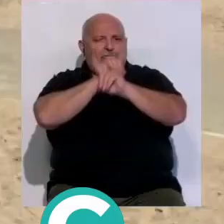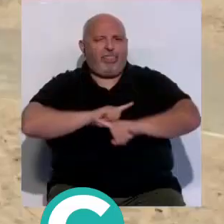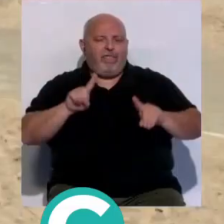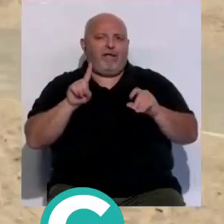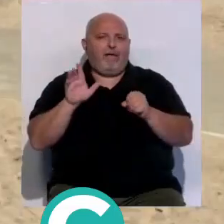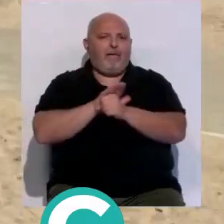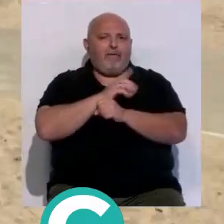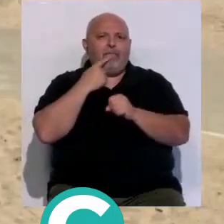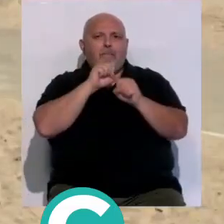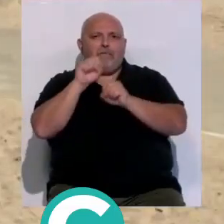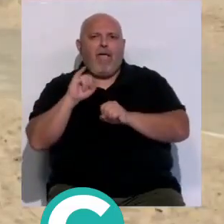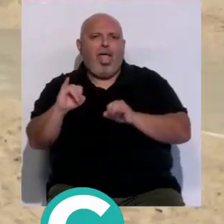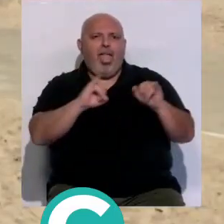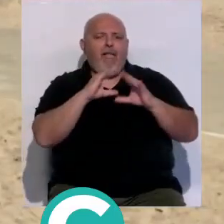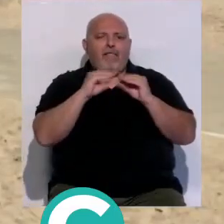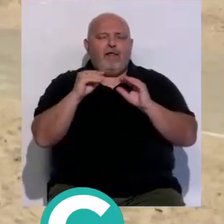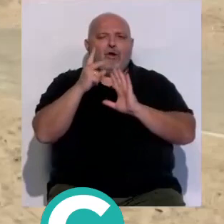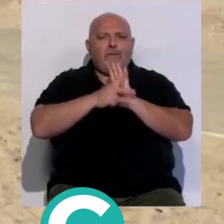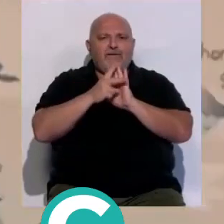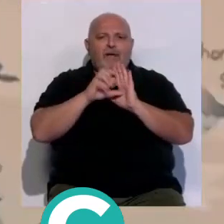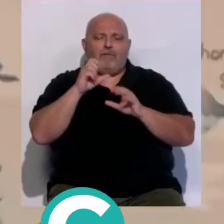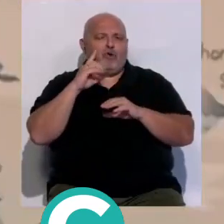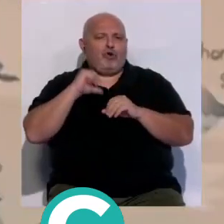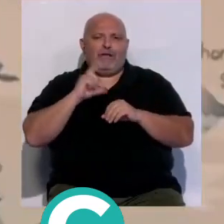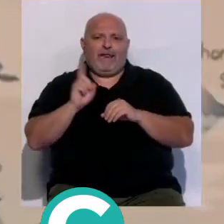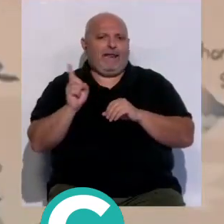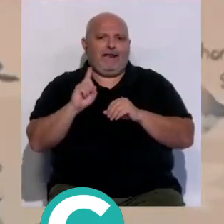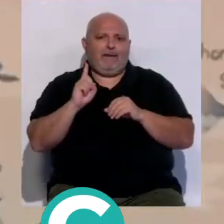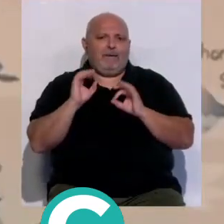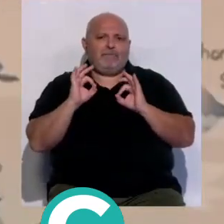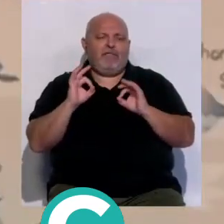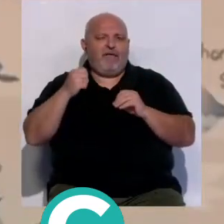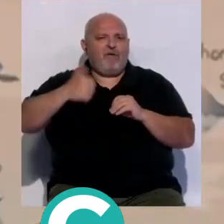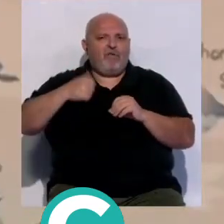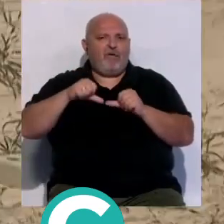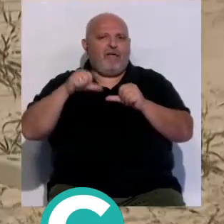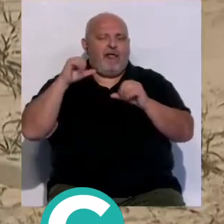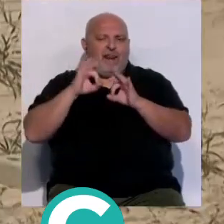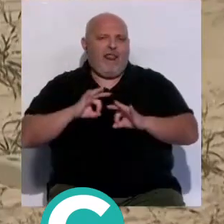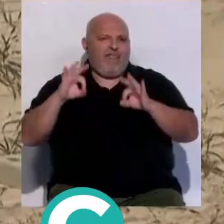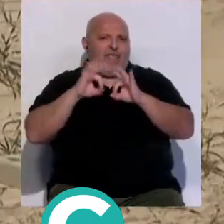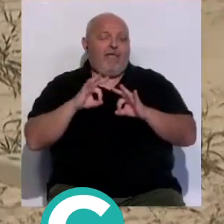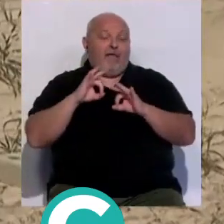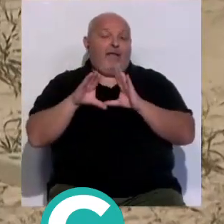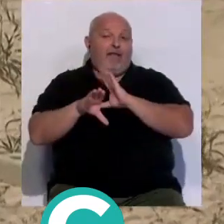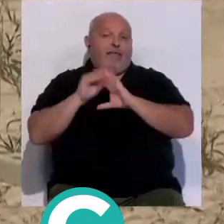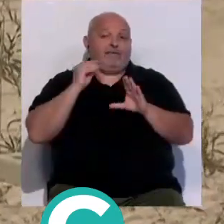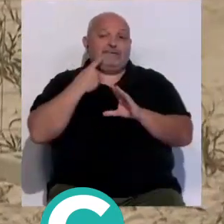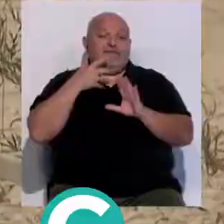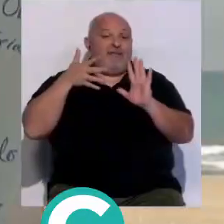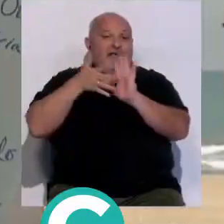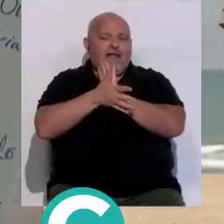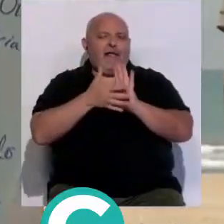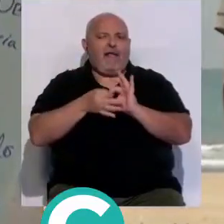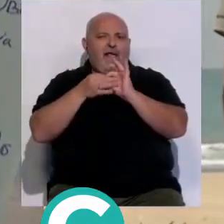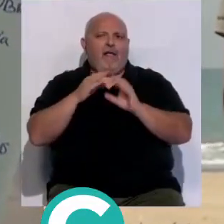comunitaria nacional y andaluza y de que no cuentan con las preceptivas evaluaciones ambientales de manera que entienden que se trata